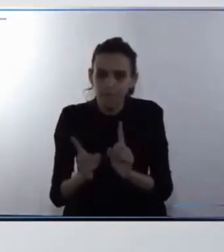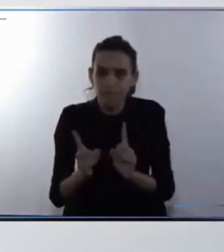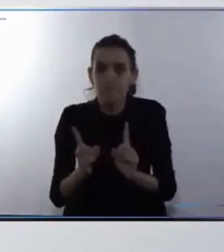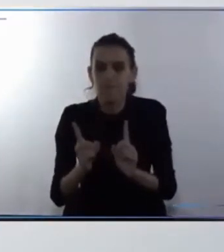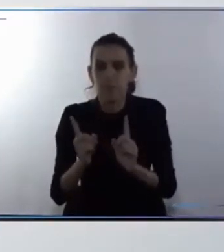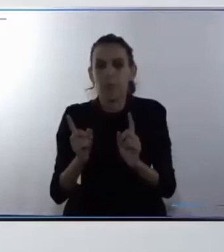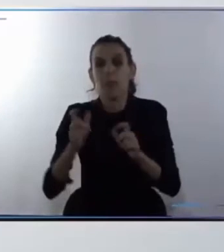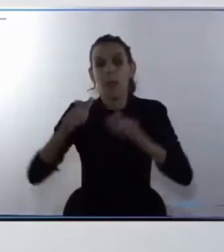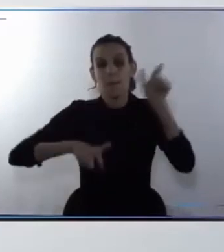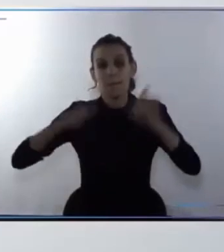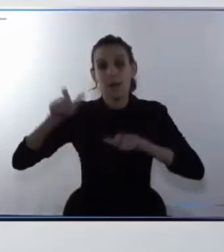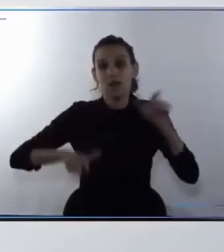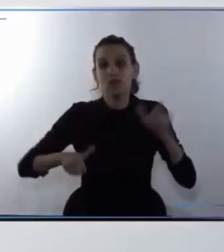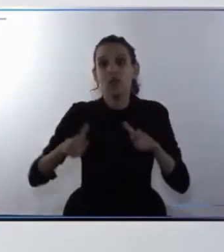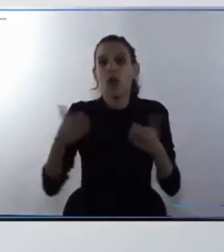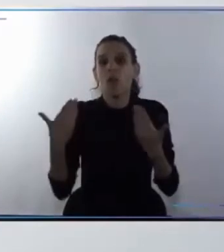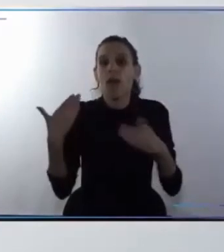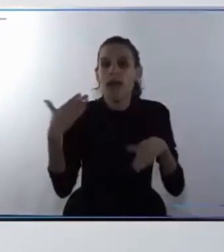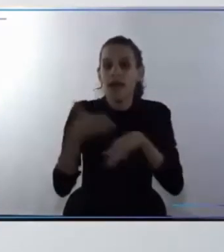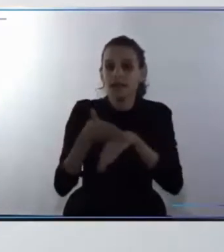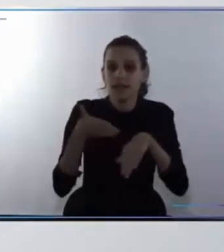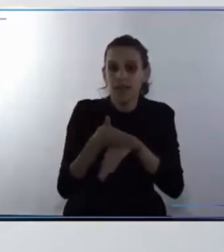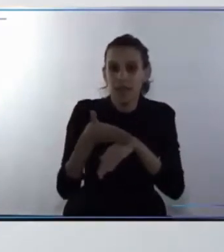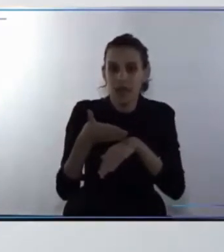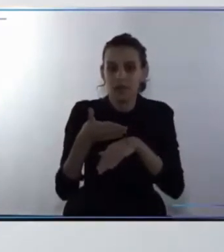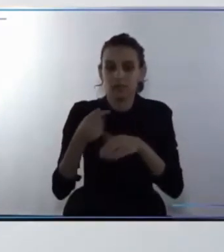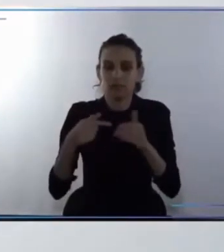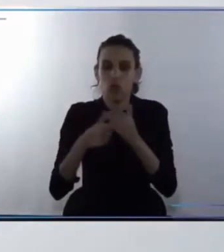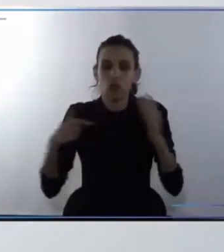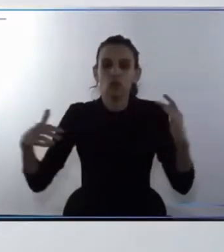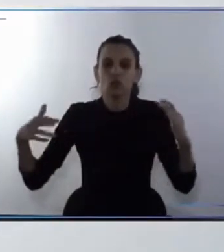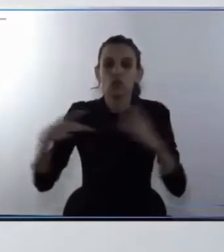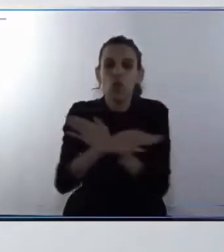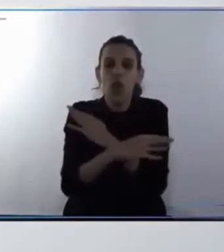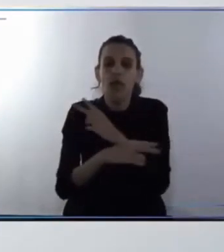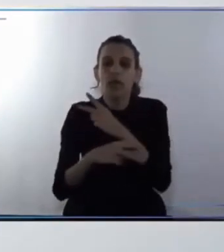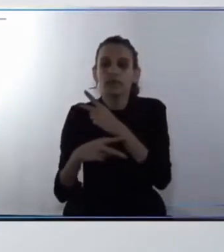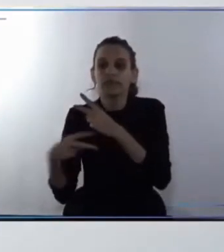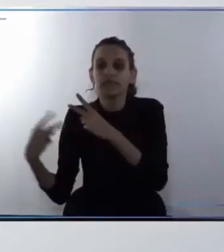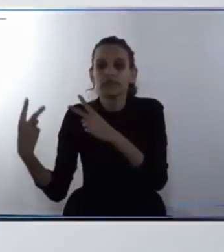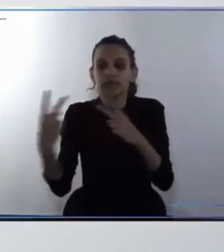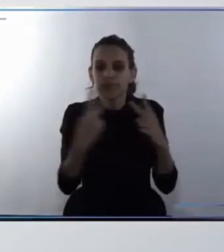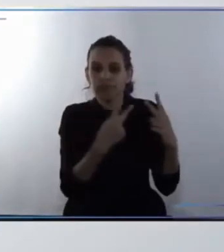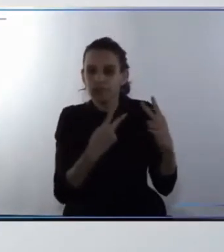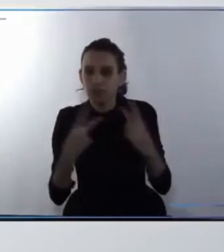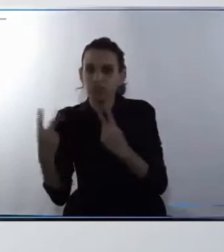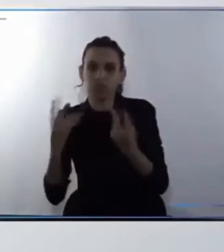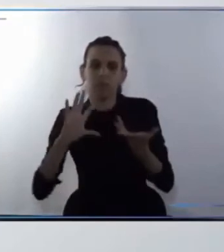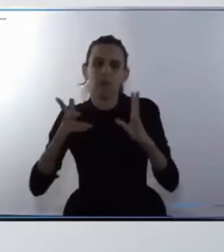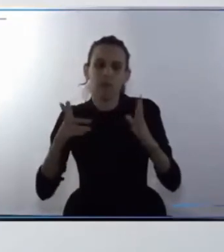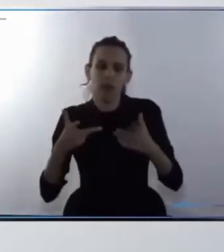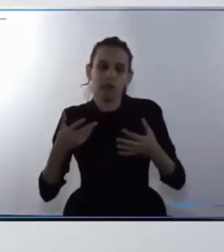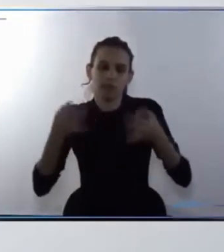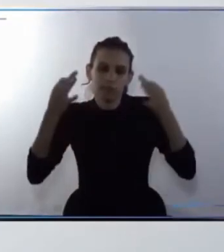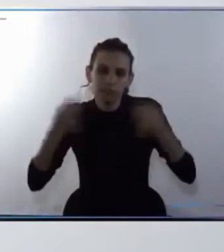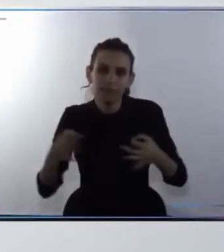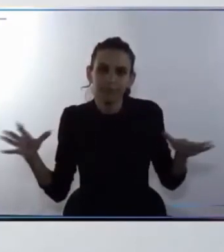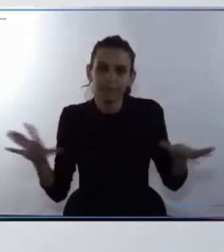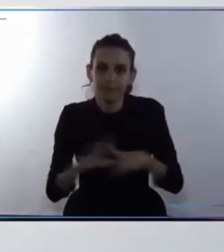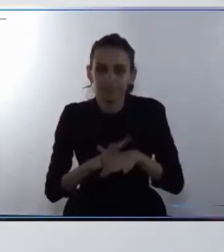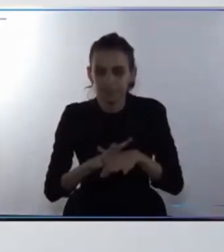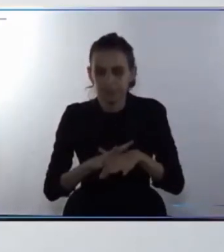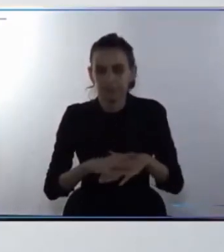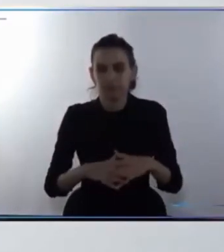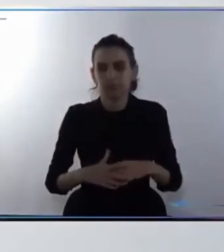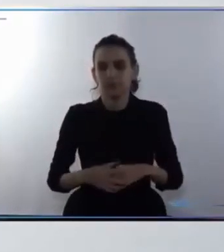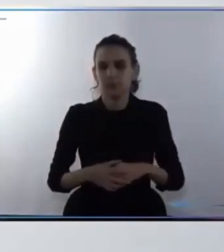el acceso a las oportunidades urbanas con modos eficientes es decir que sean bajos emisores